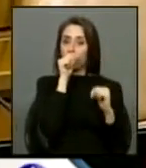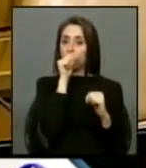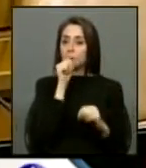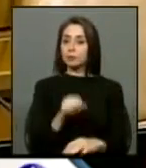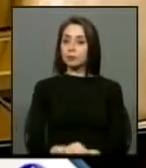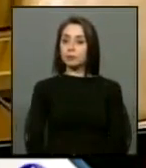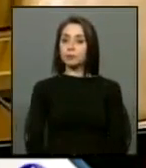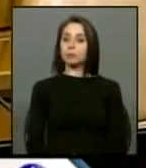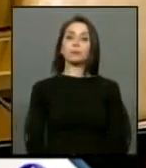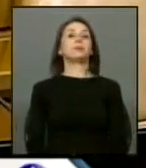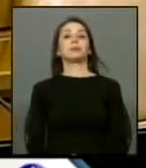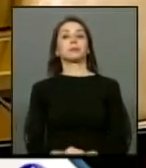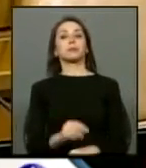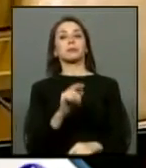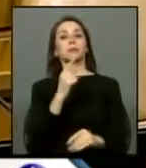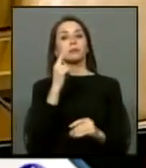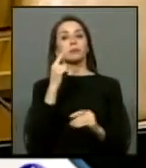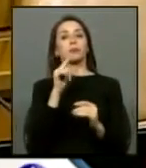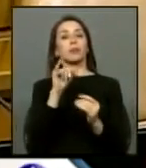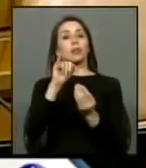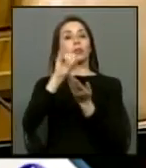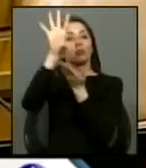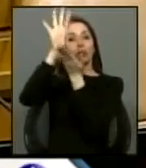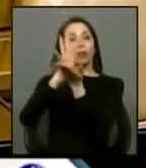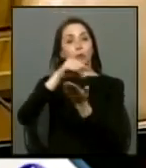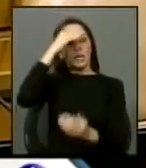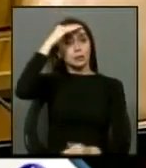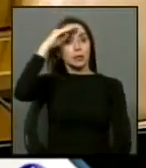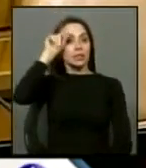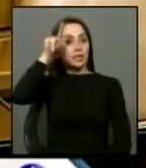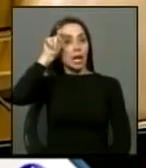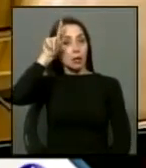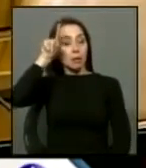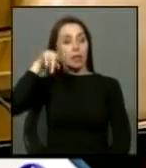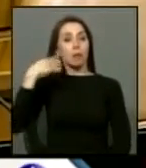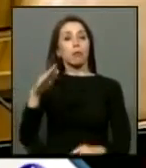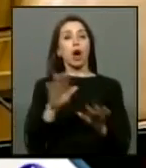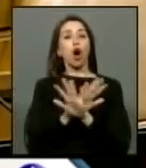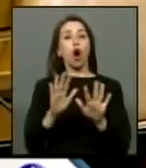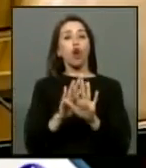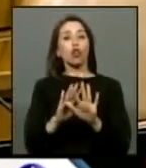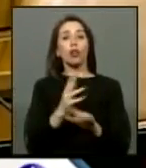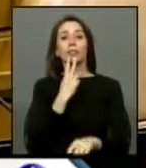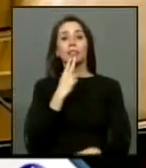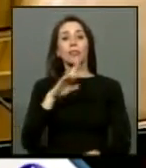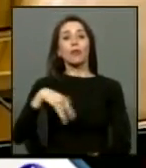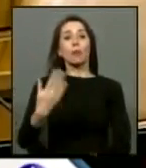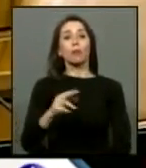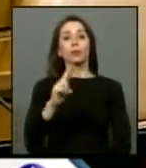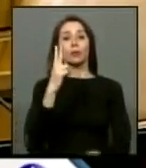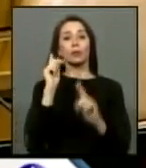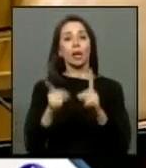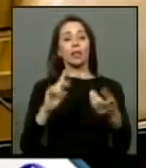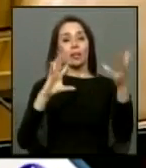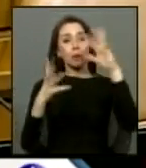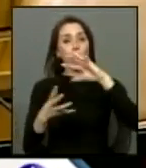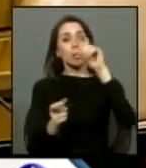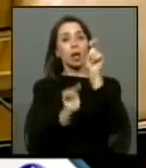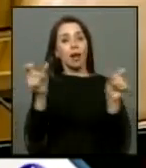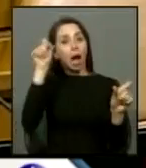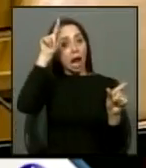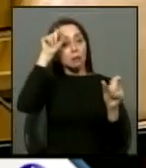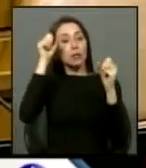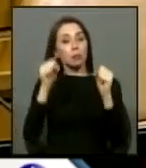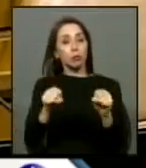pero que emule la experiencia alemana que después del horror de la segunda guerra mundial fueron capaces de